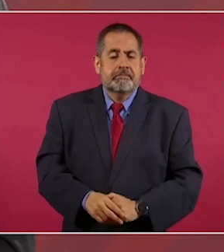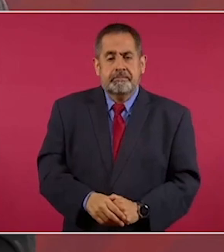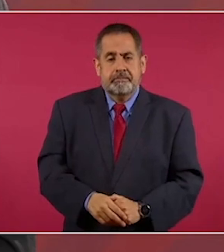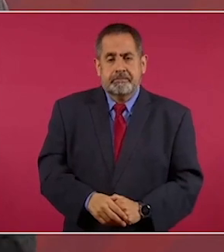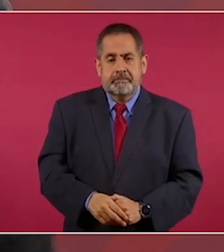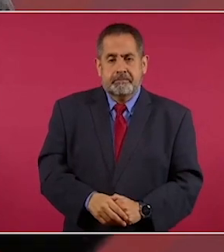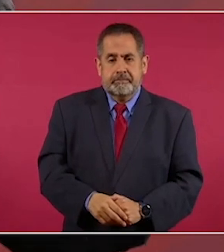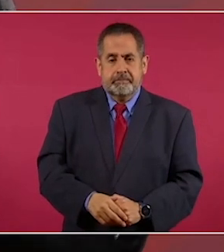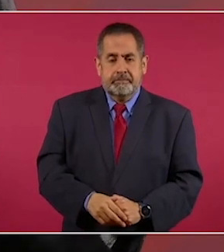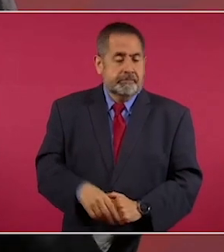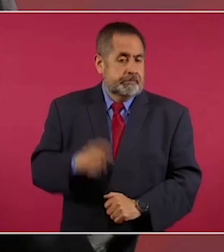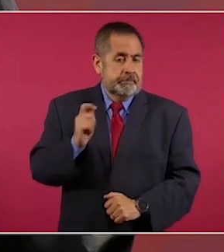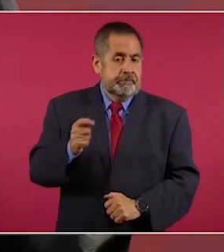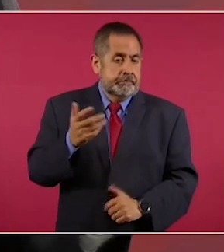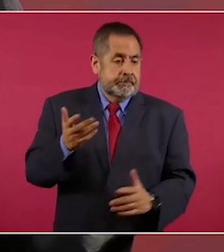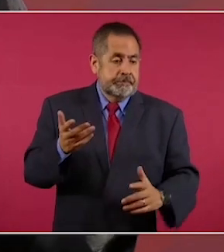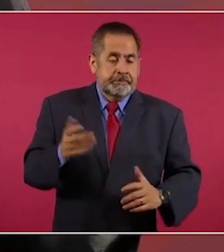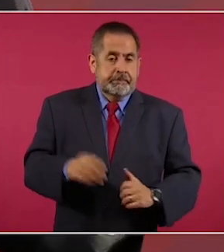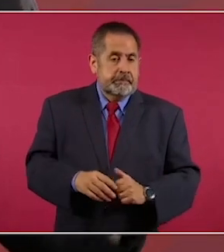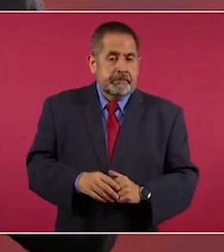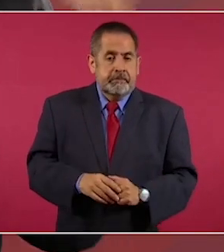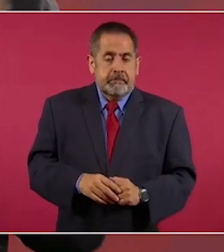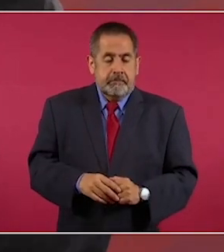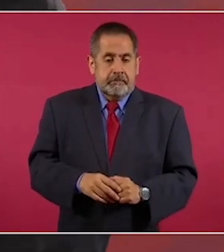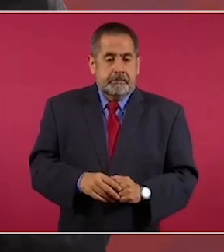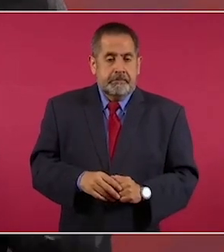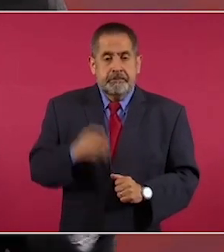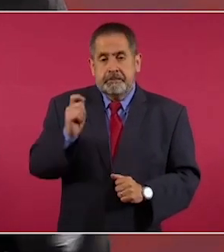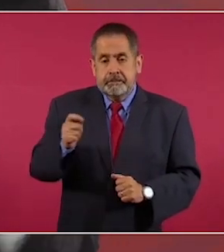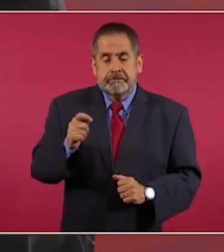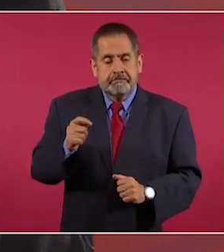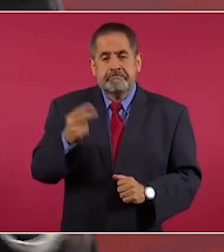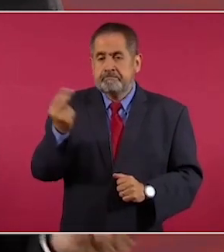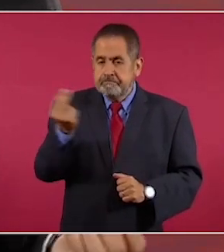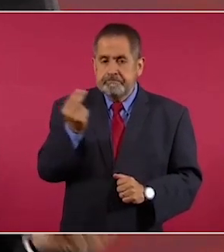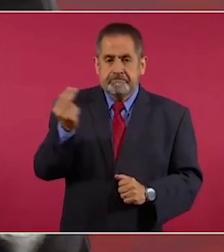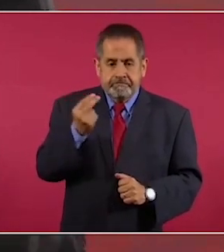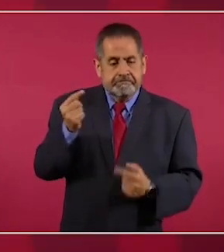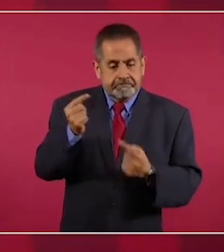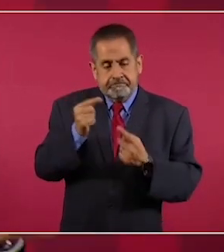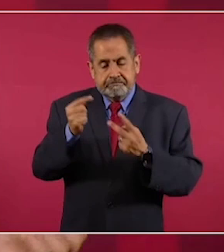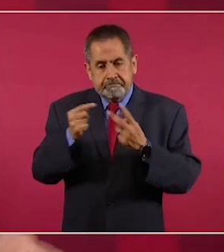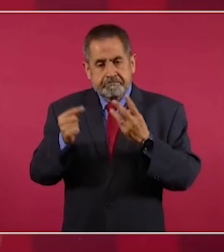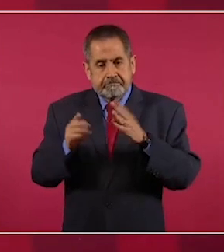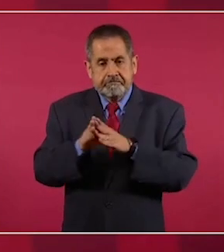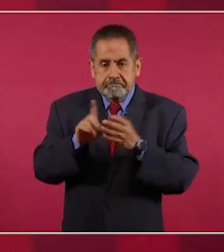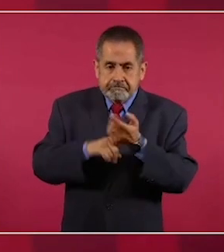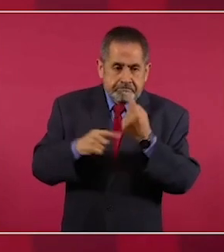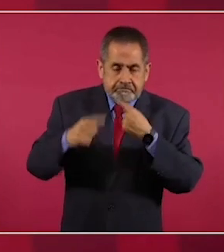Entonces, se van a requerir líneas